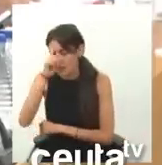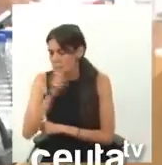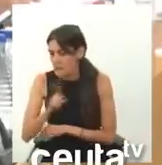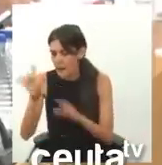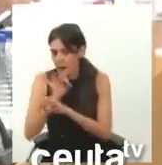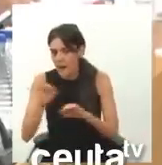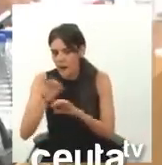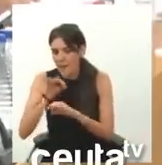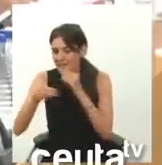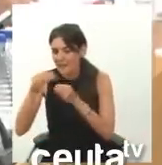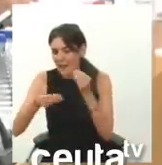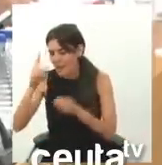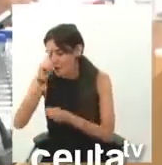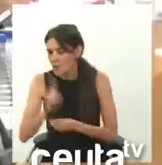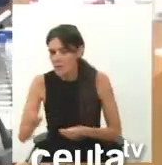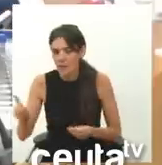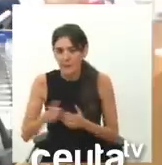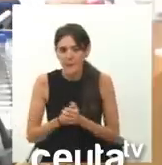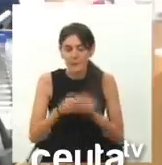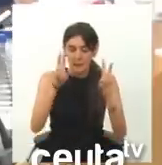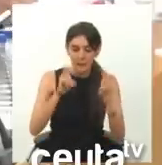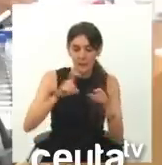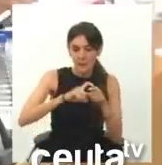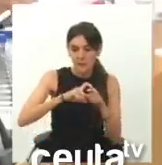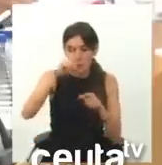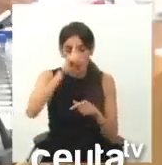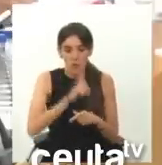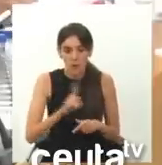lo que se ha pactado respecto a nuestra nación?